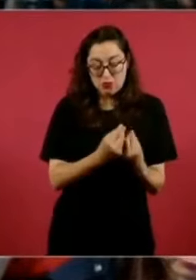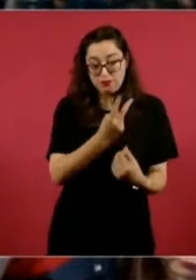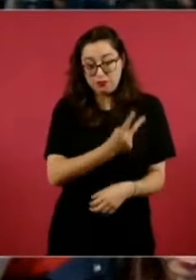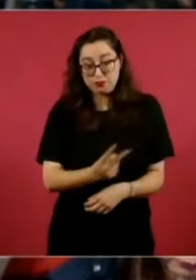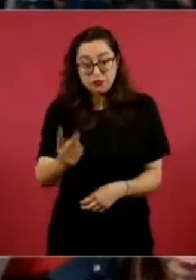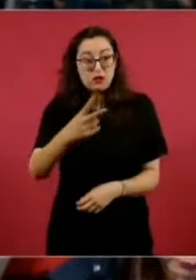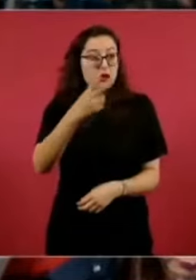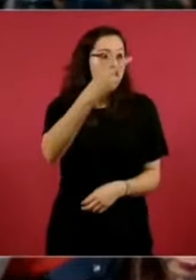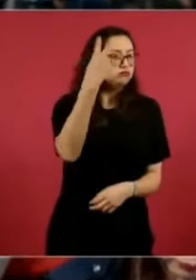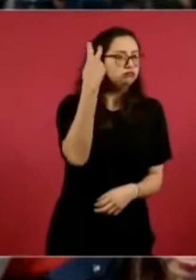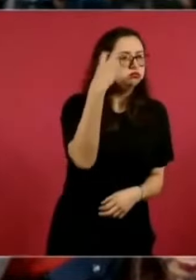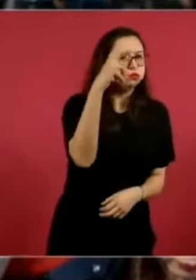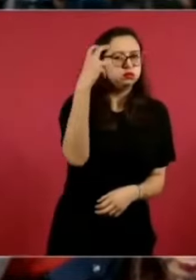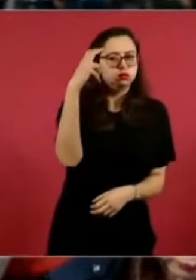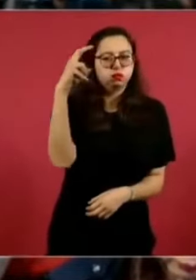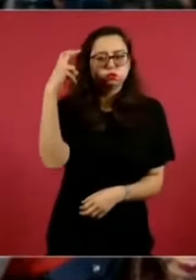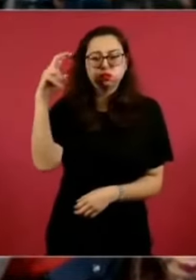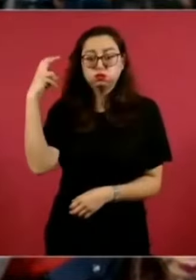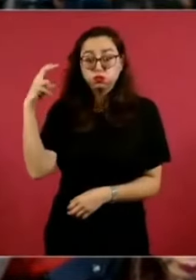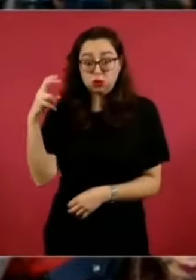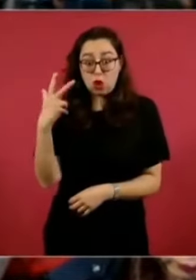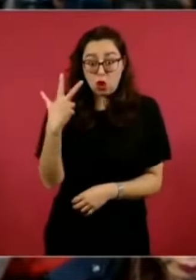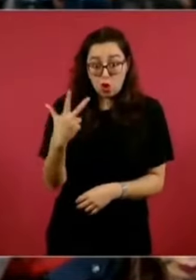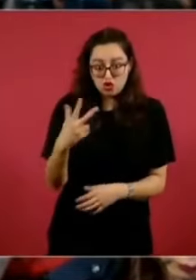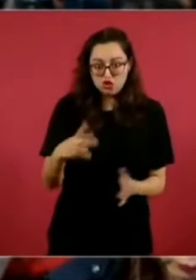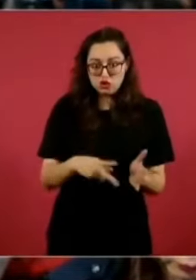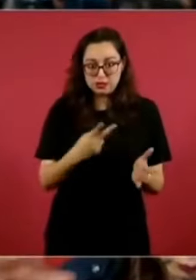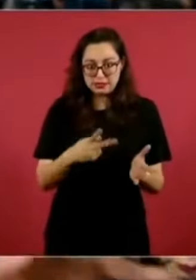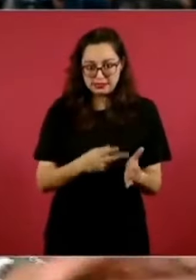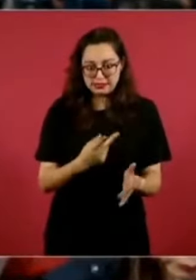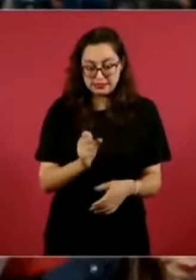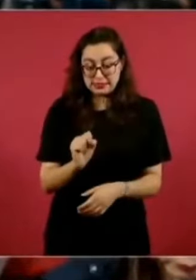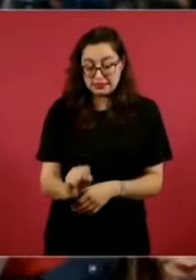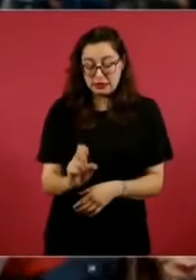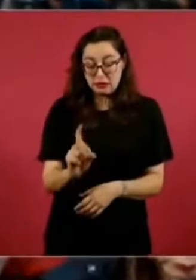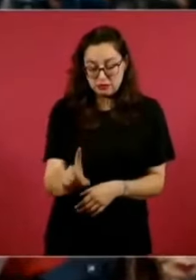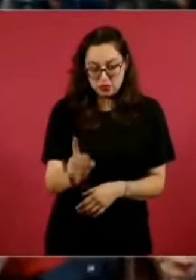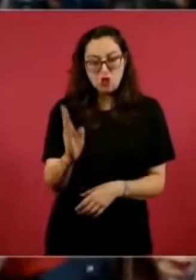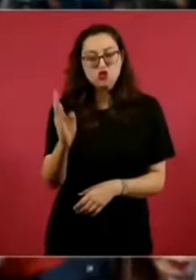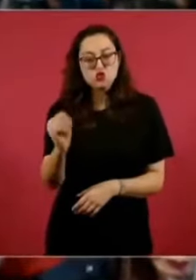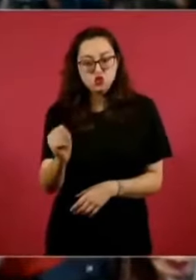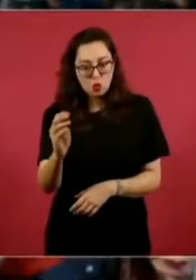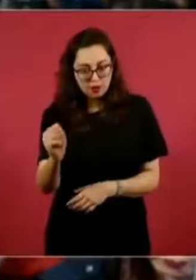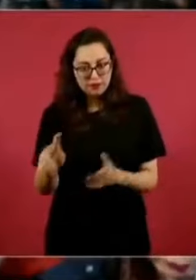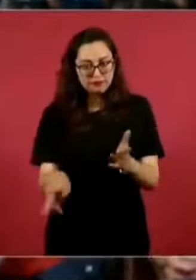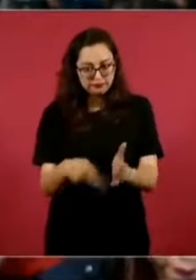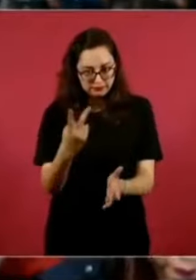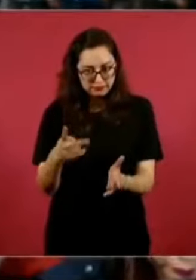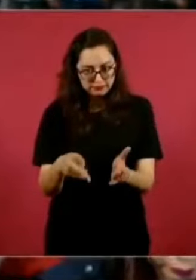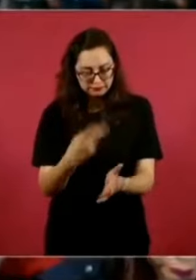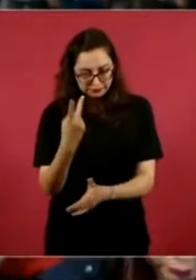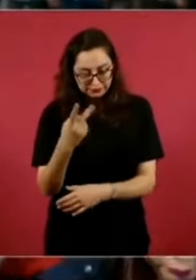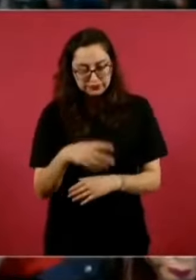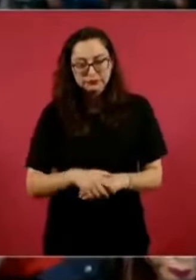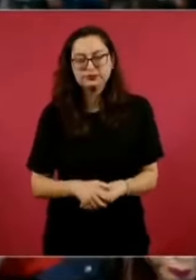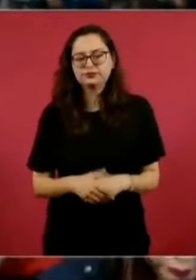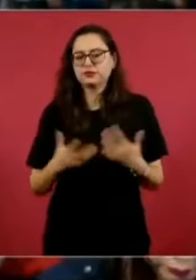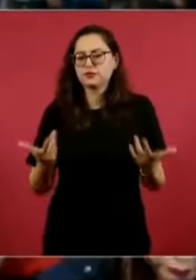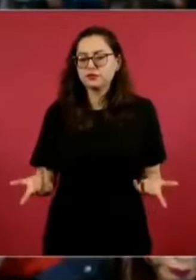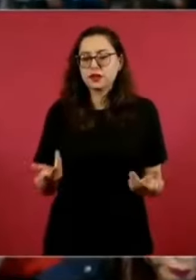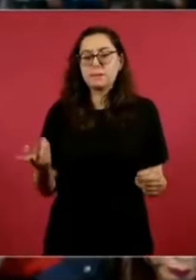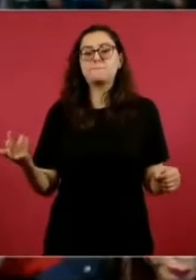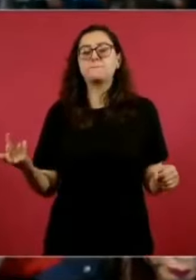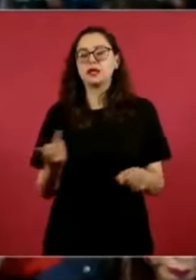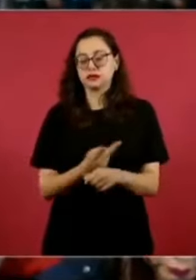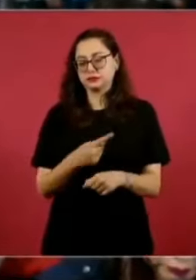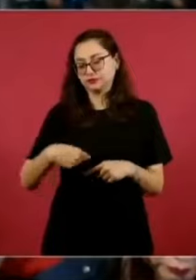y en Guerrero, como usted lo comentó, en Tlalquiltenango y Tlaltizapán, tengo entendido, por lo menos puntualmente en el Estado de Morelos. Saco esto a